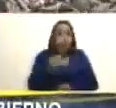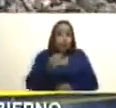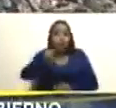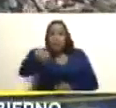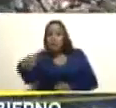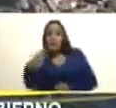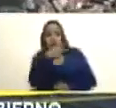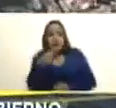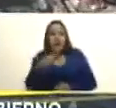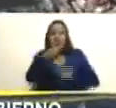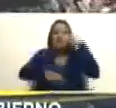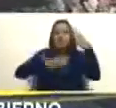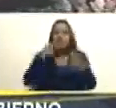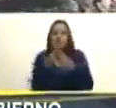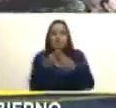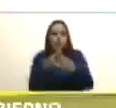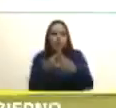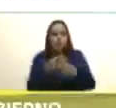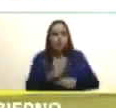mañana ni nunca